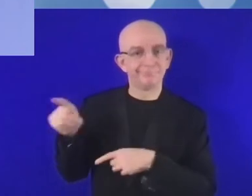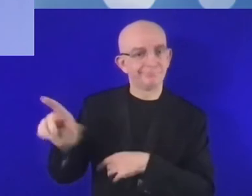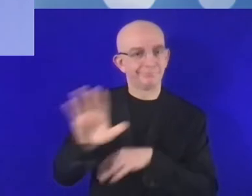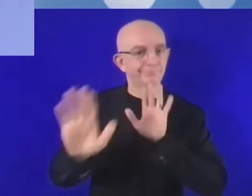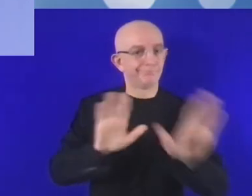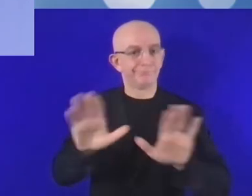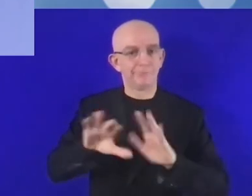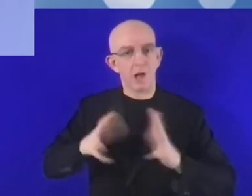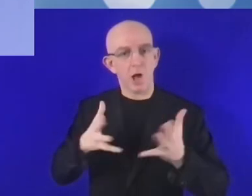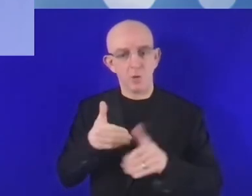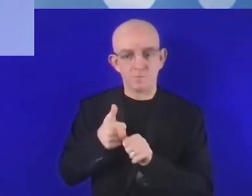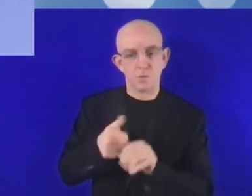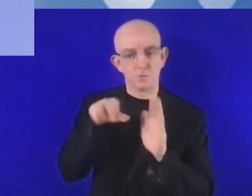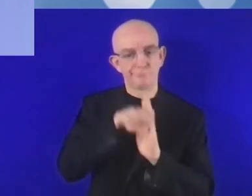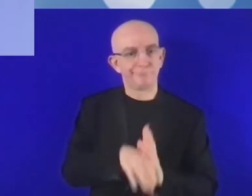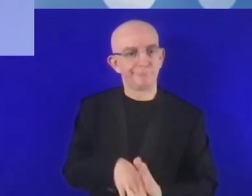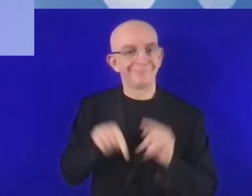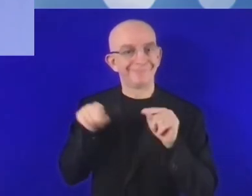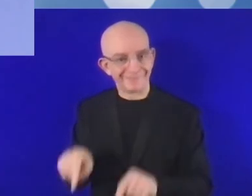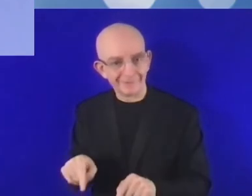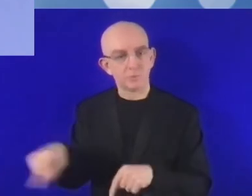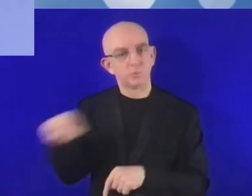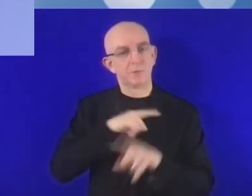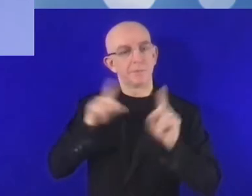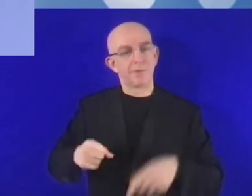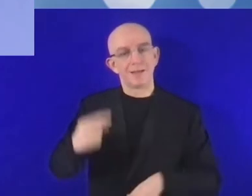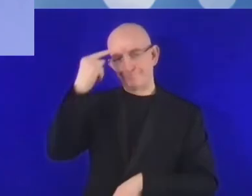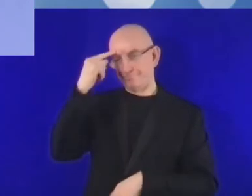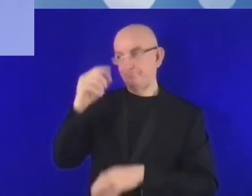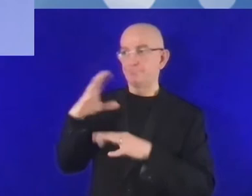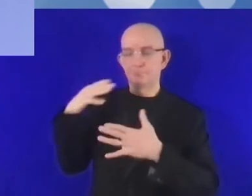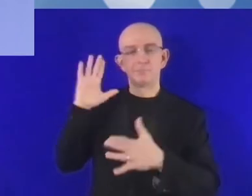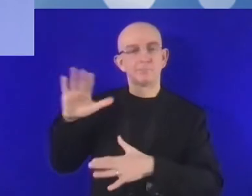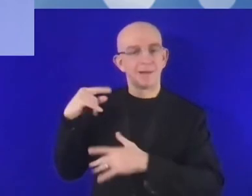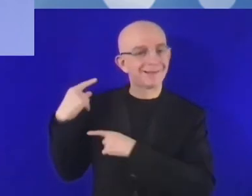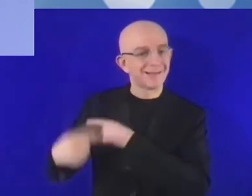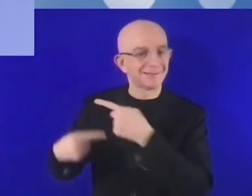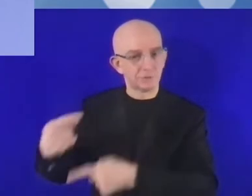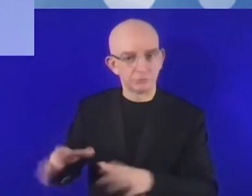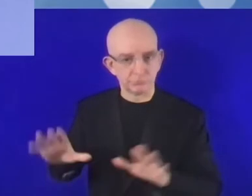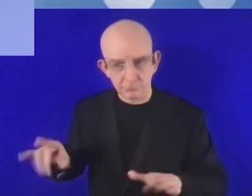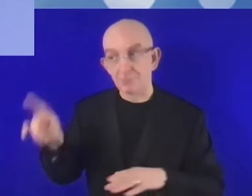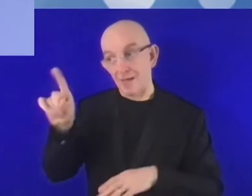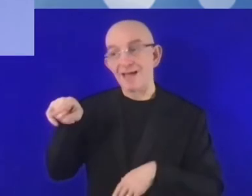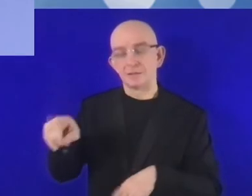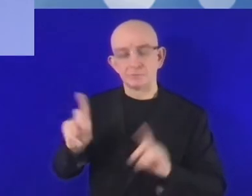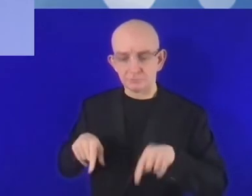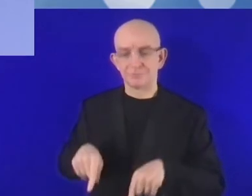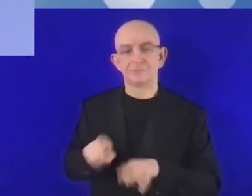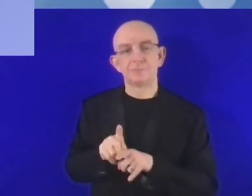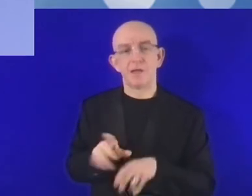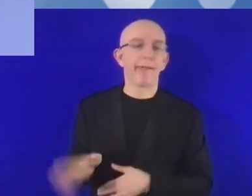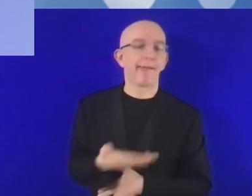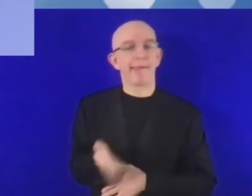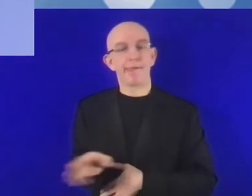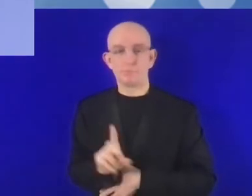incluidas las entidades de la administración pública. Estas entidades recogen dichos datos de